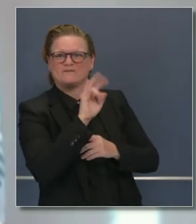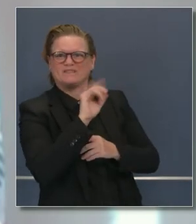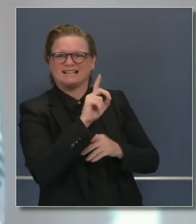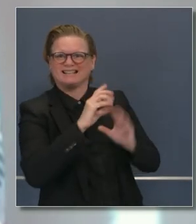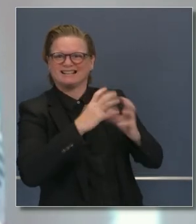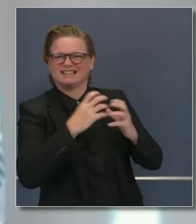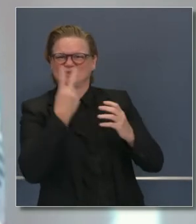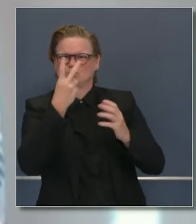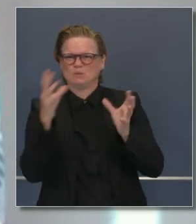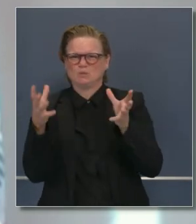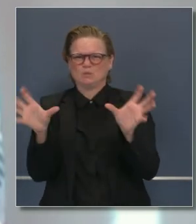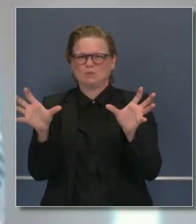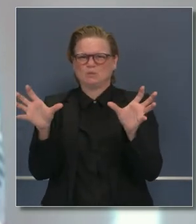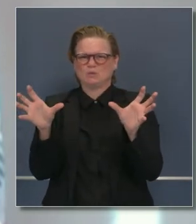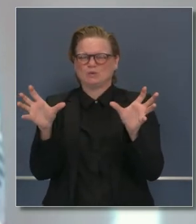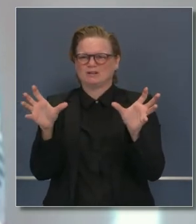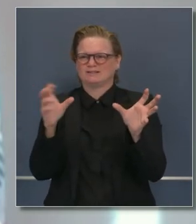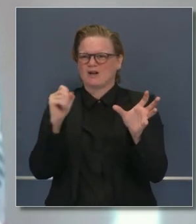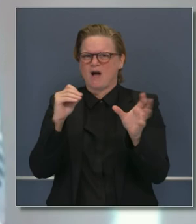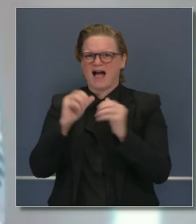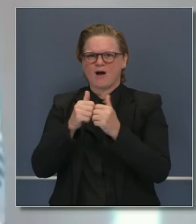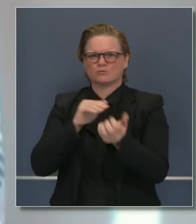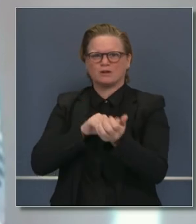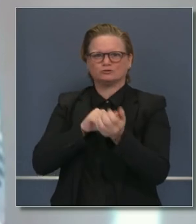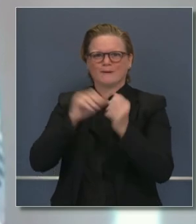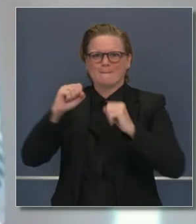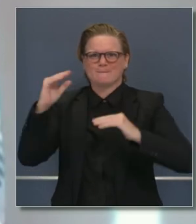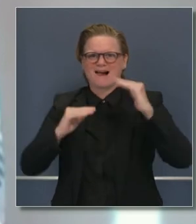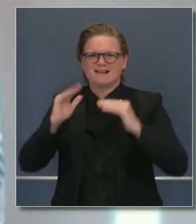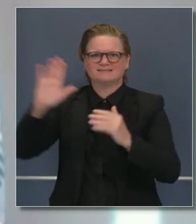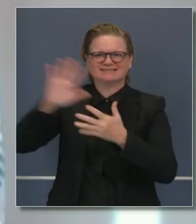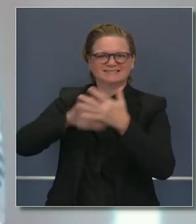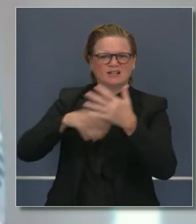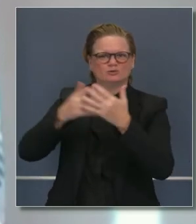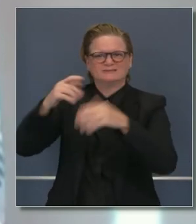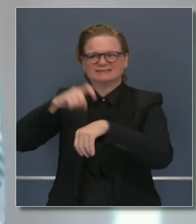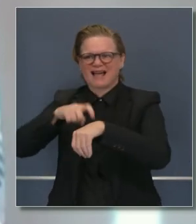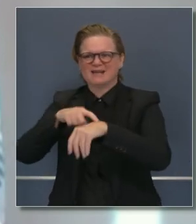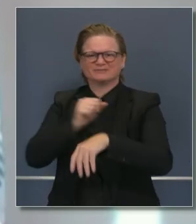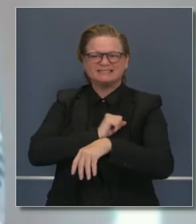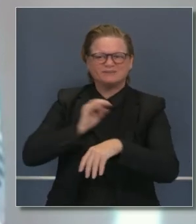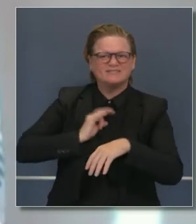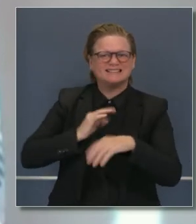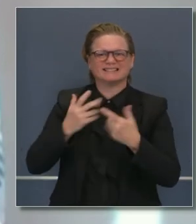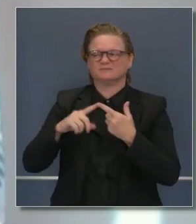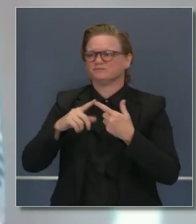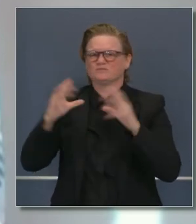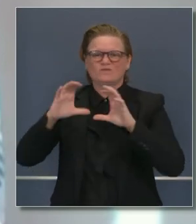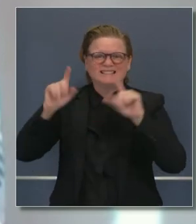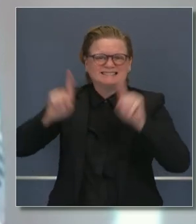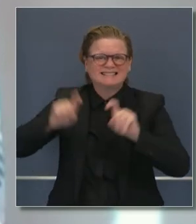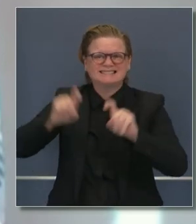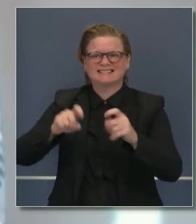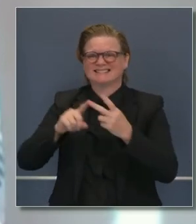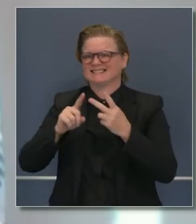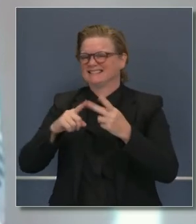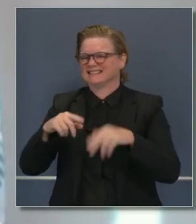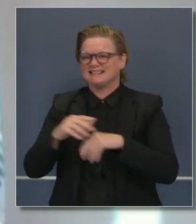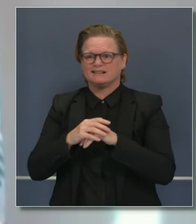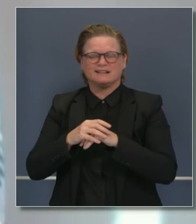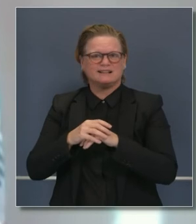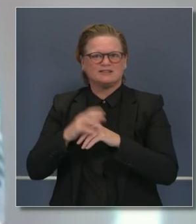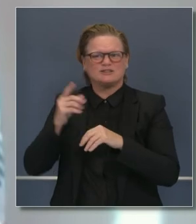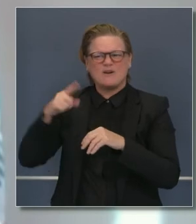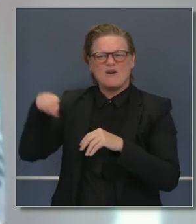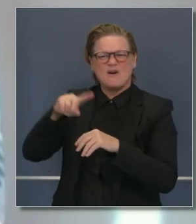como menciona el gobernador, para hacer pruebas al personal, etcétera. Pero todas estas cosas juntas, en conjunto, nos